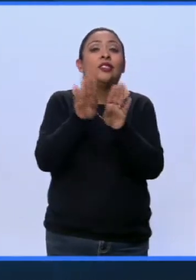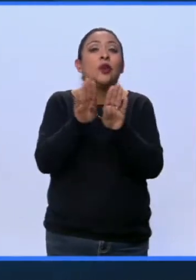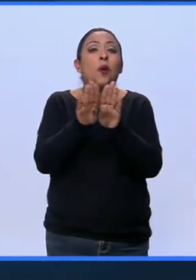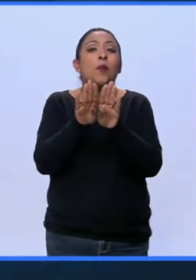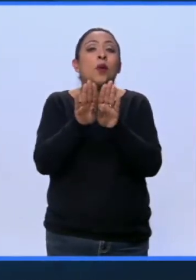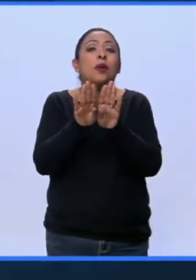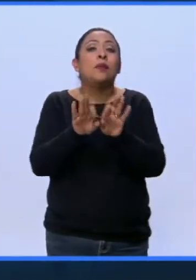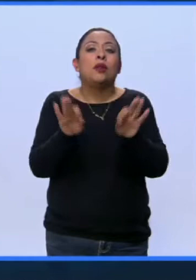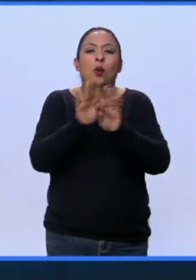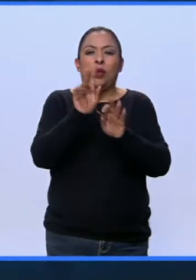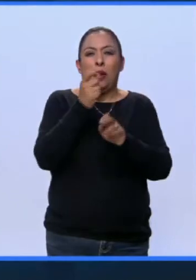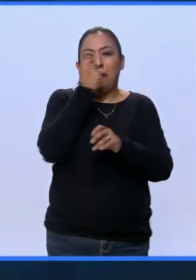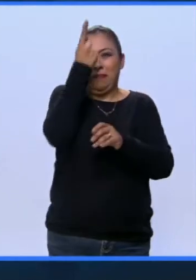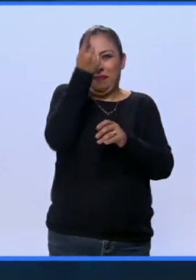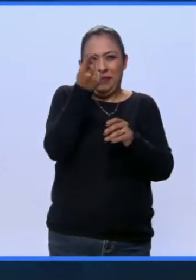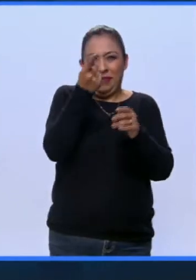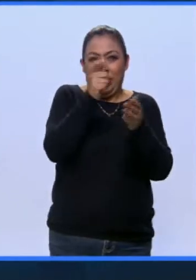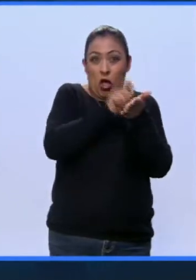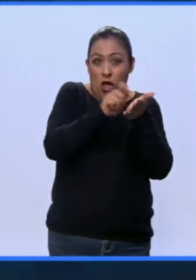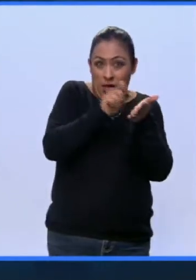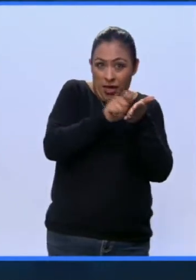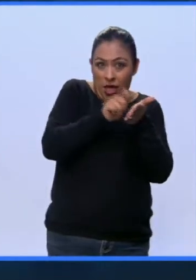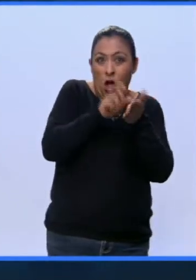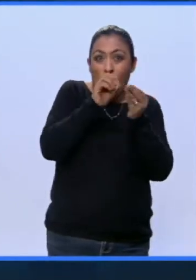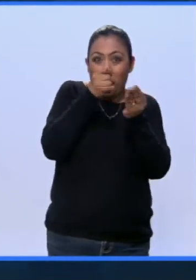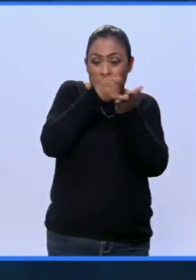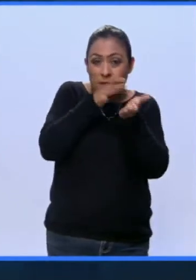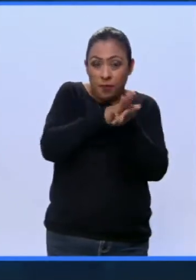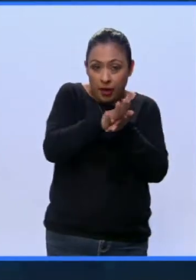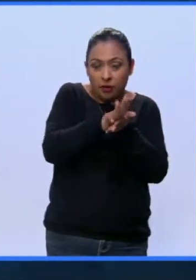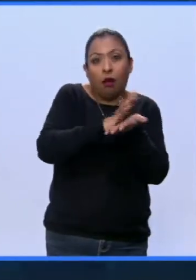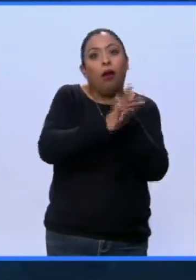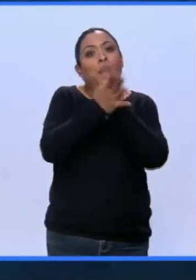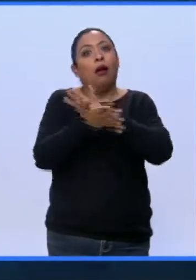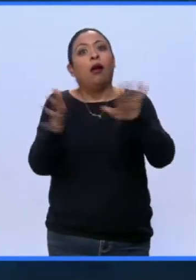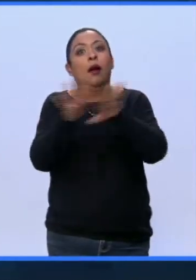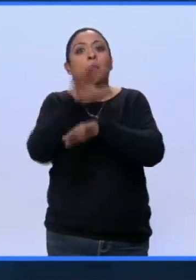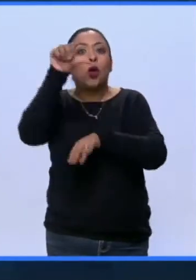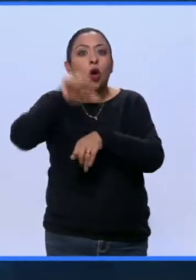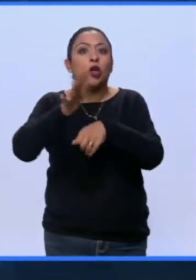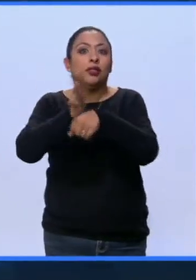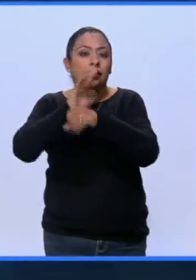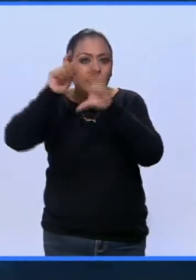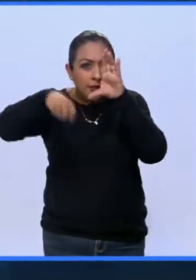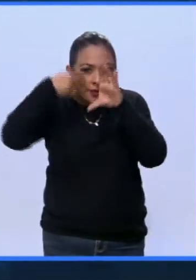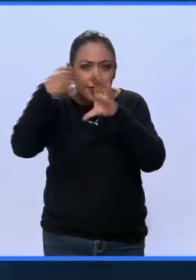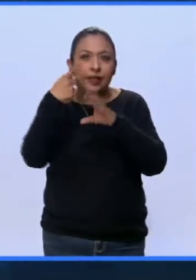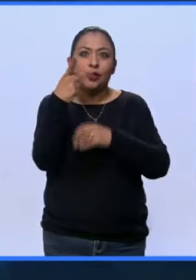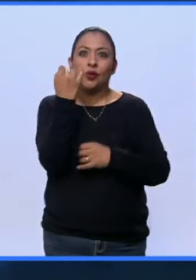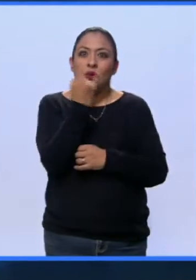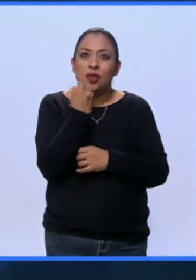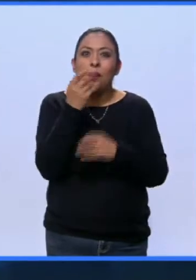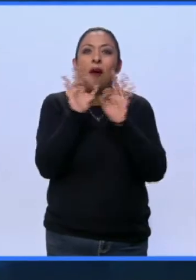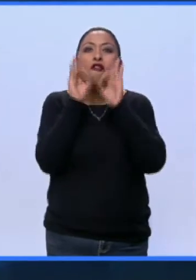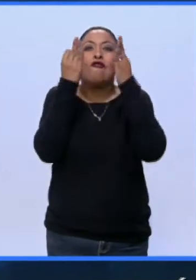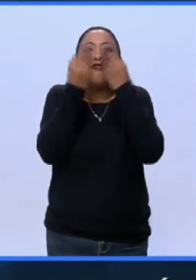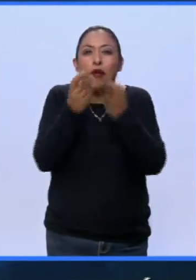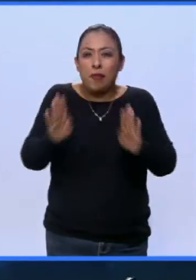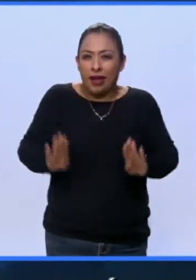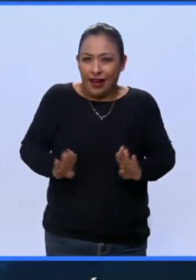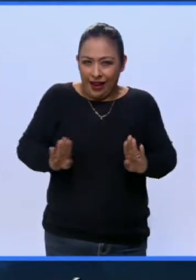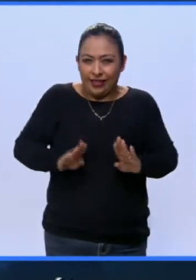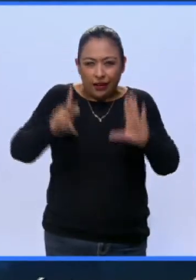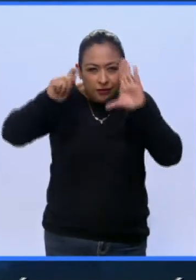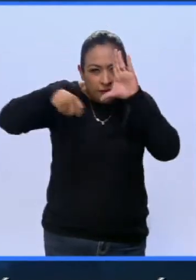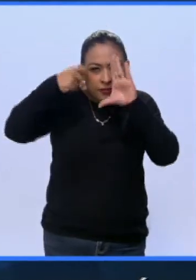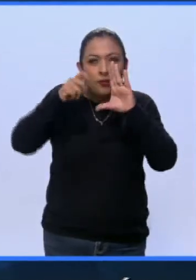que sucedió cuando se inventó la escritura o se inventó la imprenta. Hoy el cine sí, o por lo menos el lenguaje cinematográfico, se está